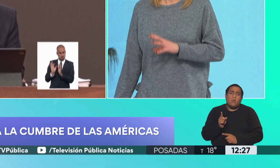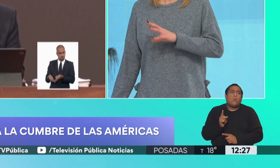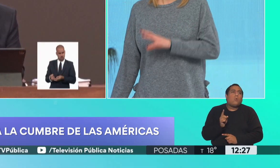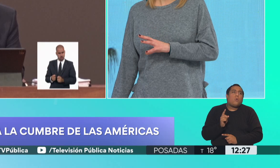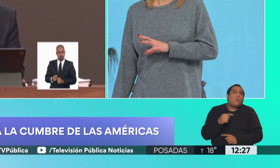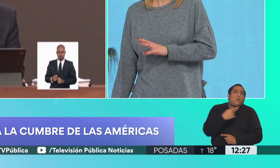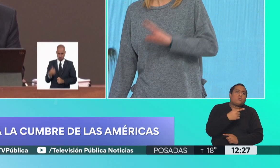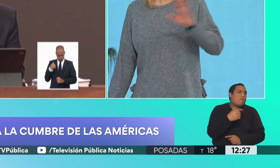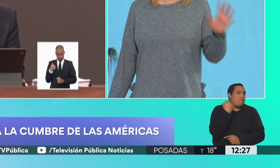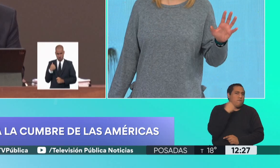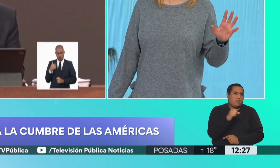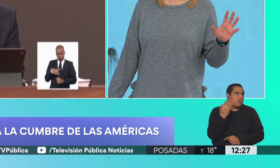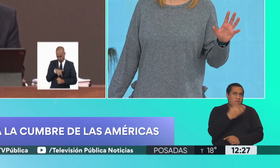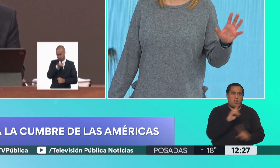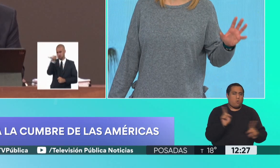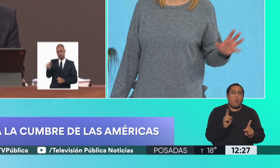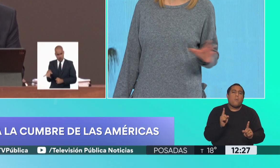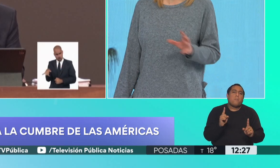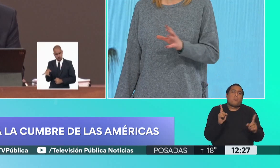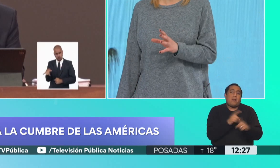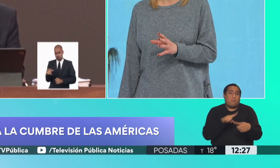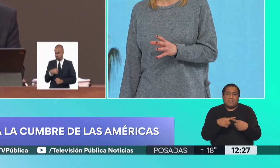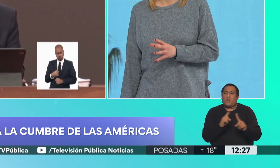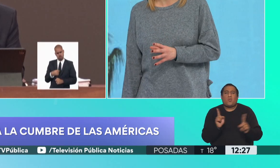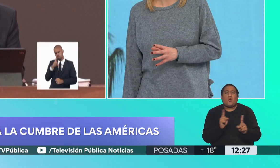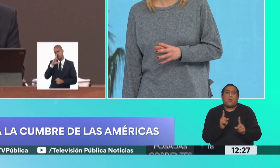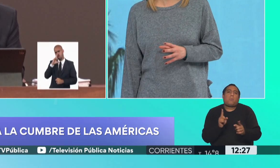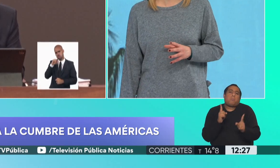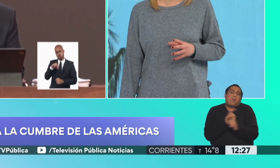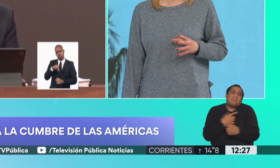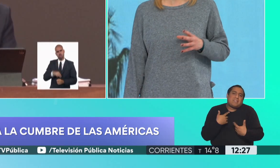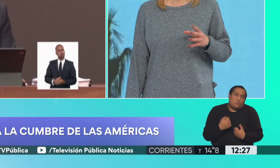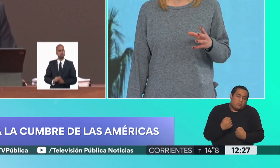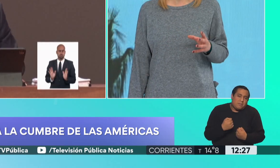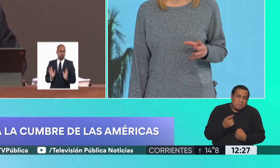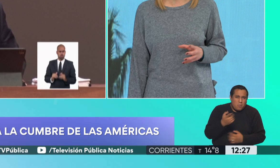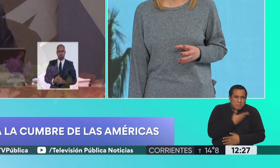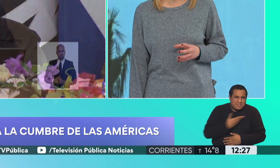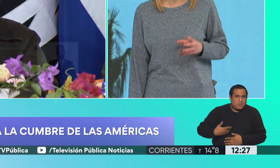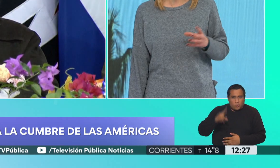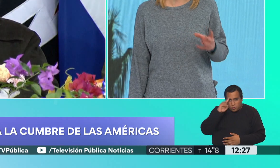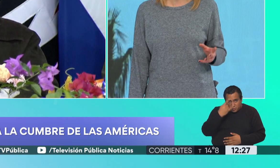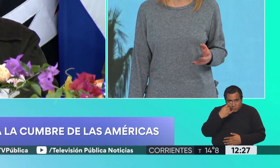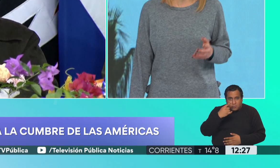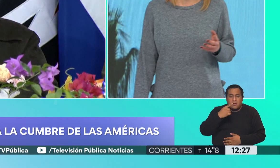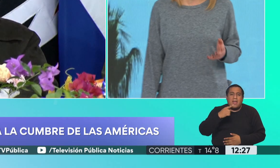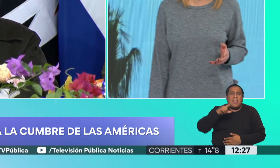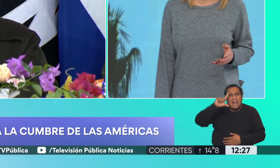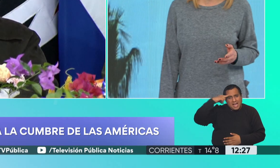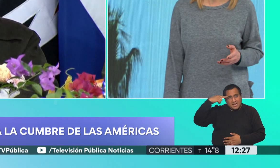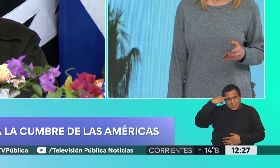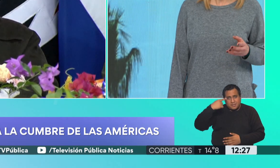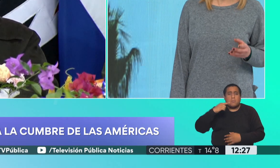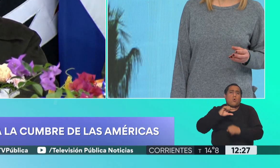ausencias que no tienen que ver con motivos políticos, sino con motivos de salud, como la del presidente uruguayo Luis Lacalle Pou, que dio